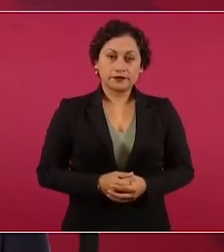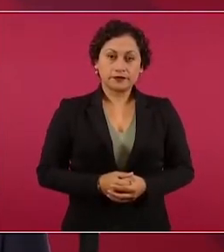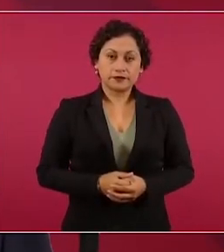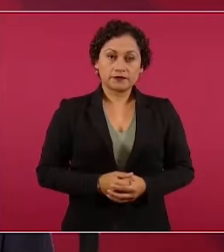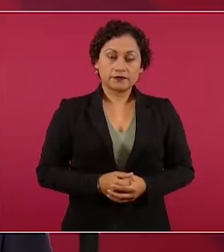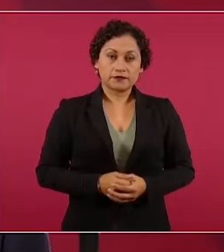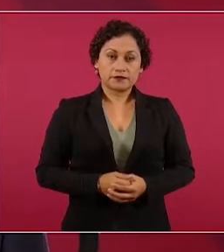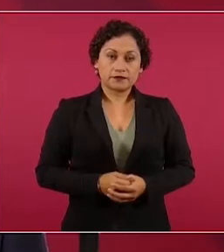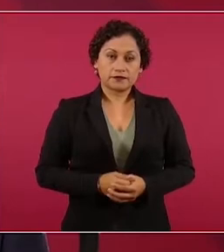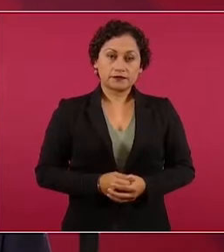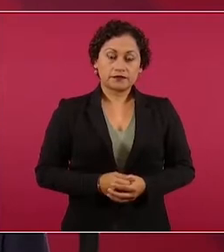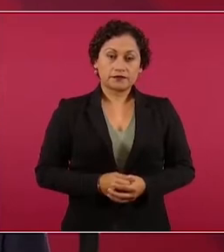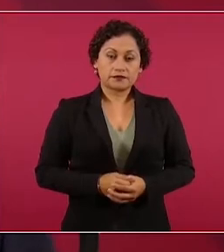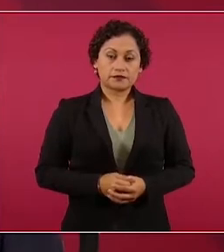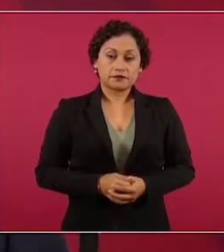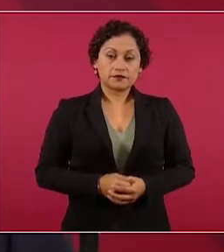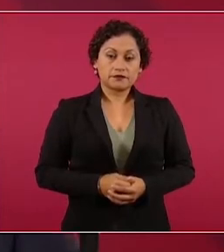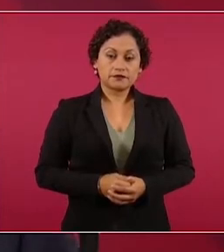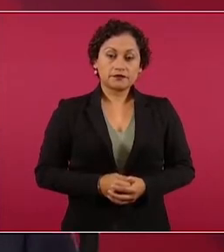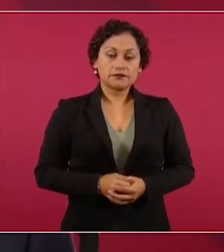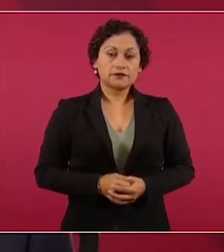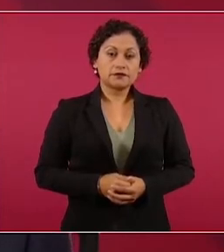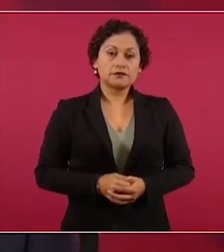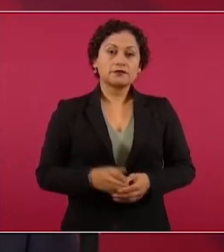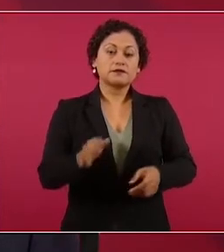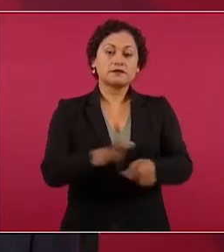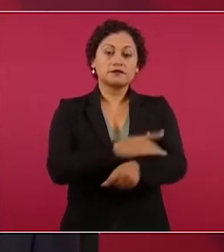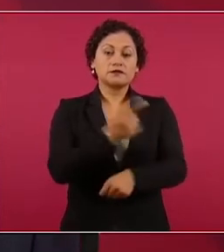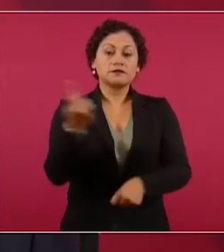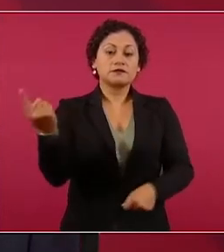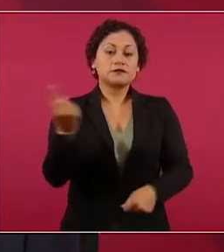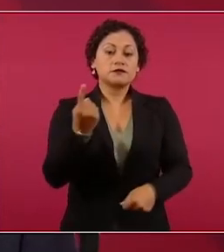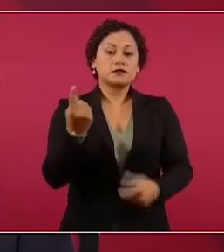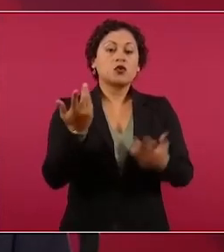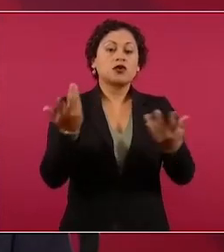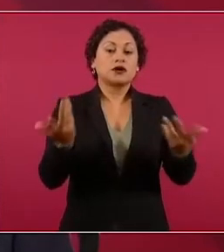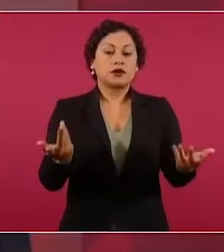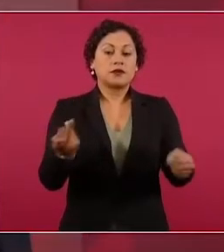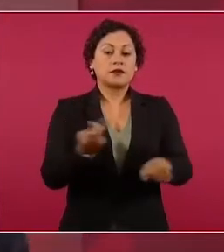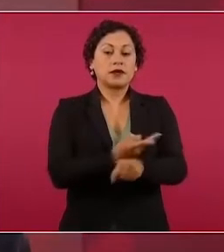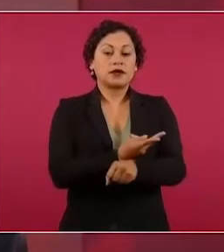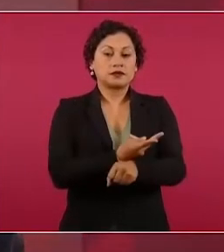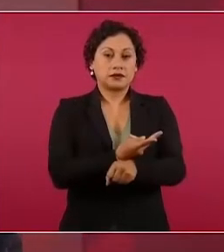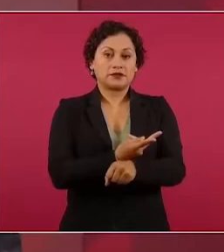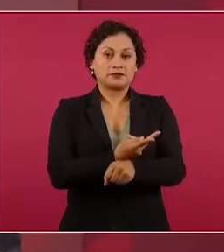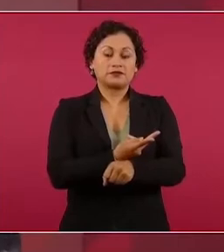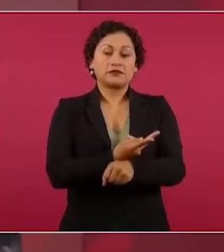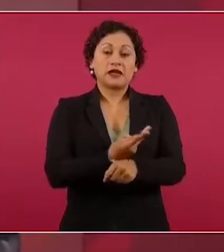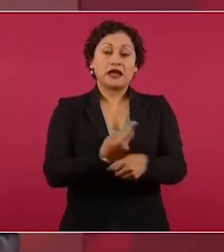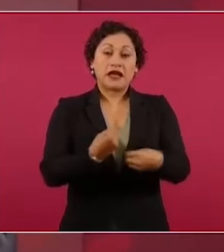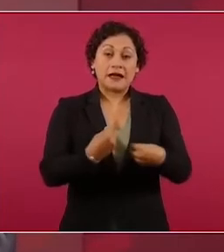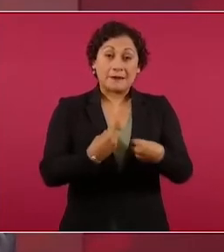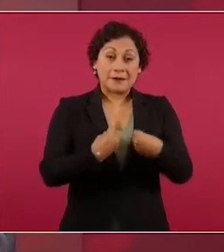porque hay pérdidas de vidas humanas, desplazados.